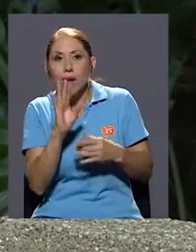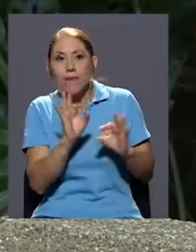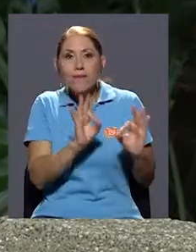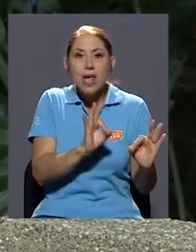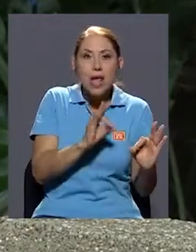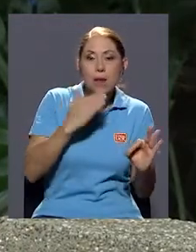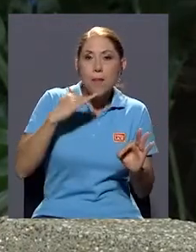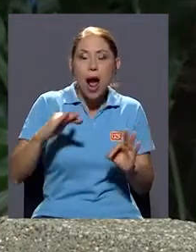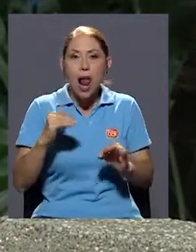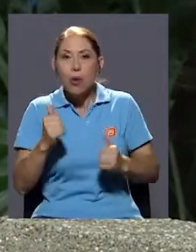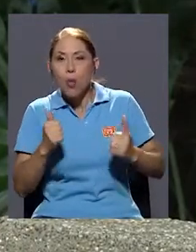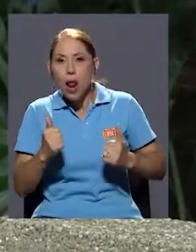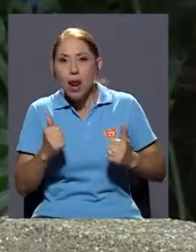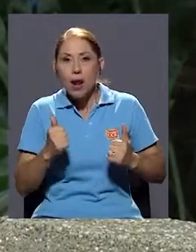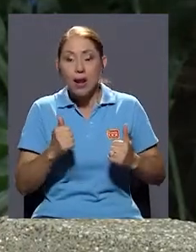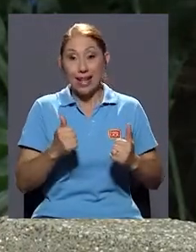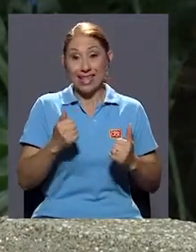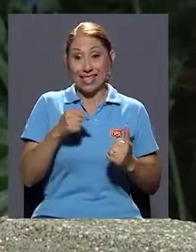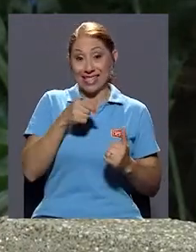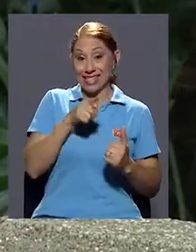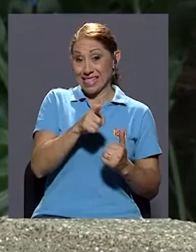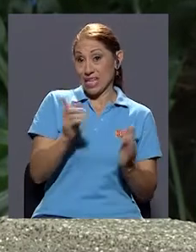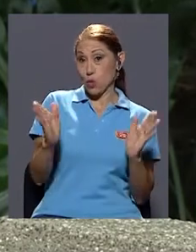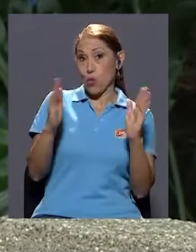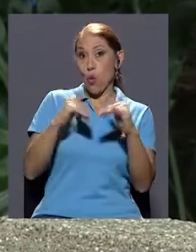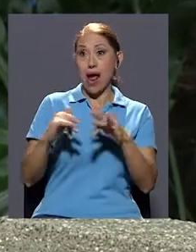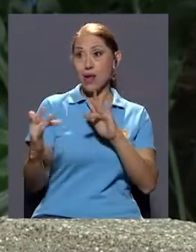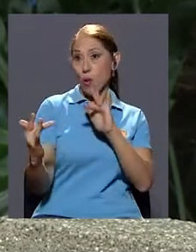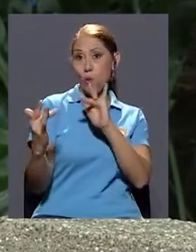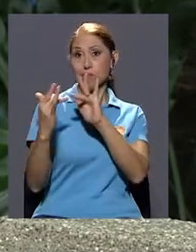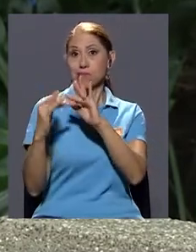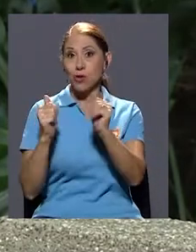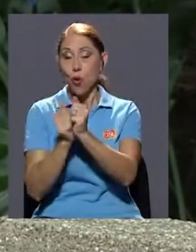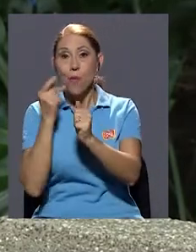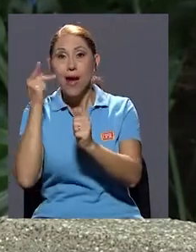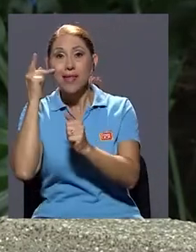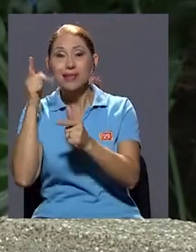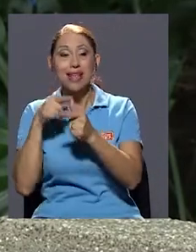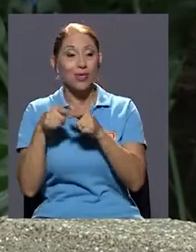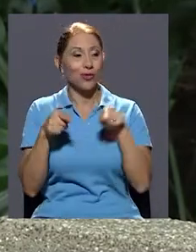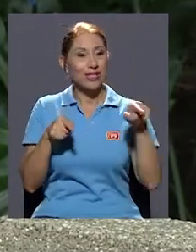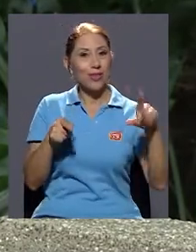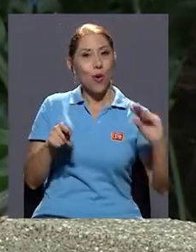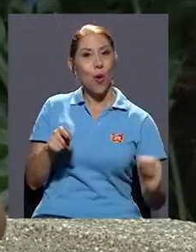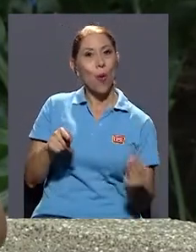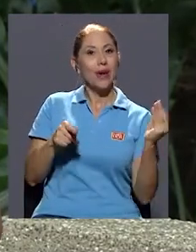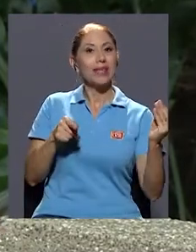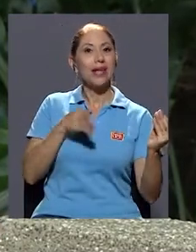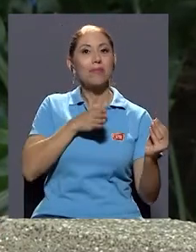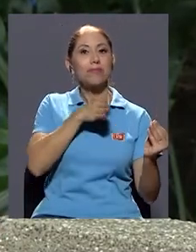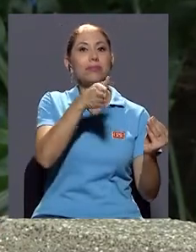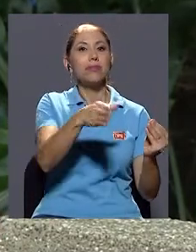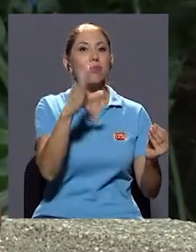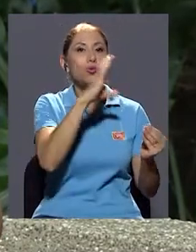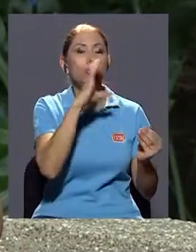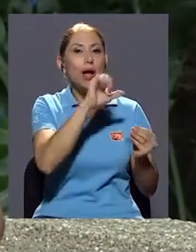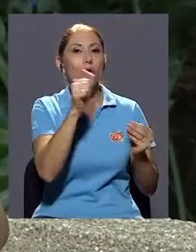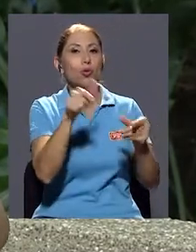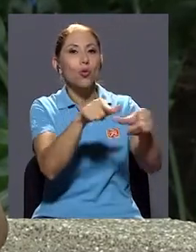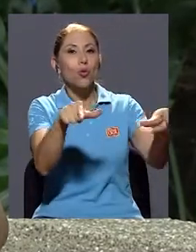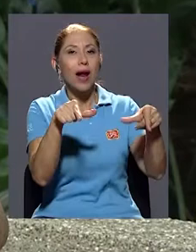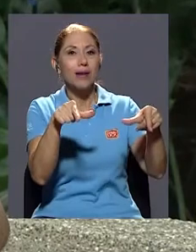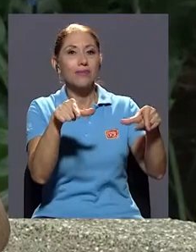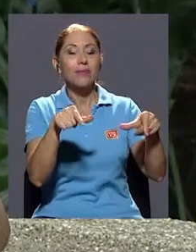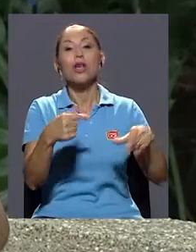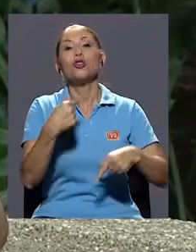está mal, lo que fuera. Si ese canal está cerrado, ellos van a buscar otro lugar. Entonces, yo lo veo desde el punto de vista como un factor